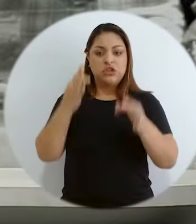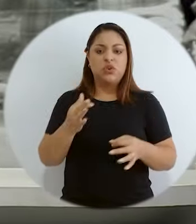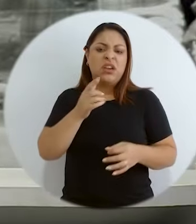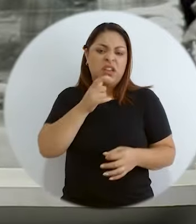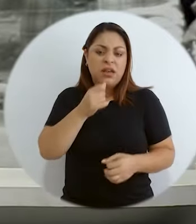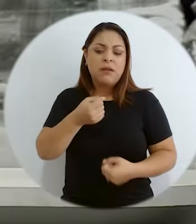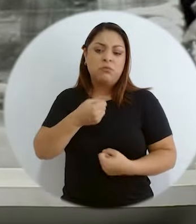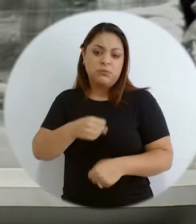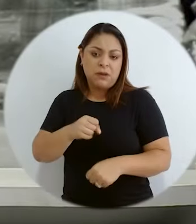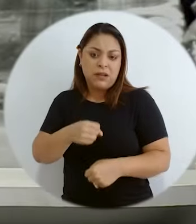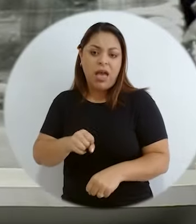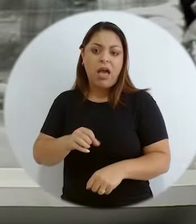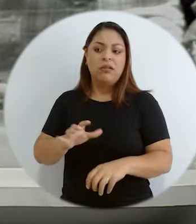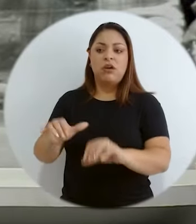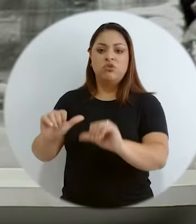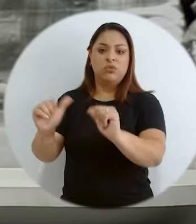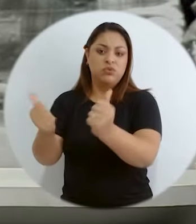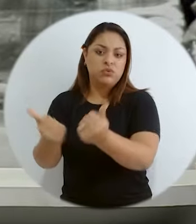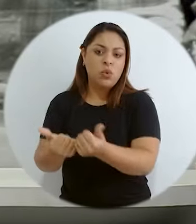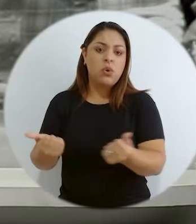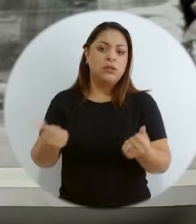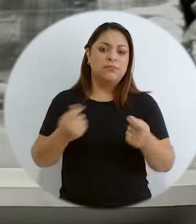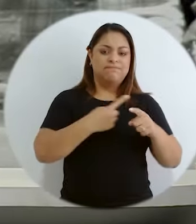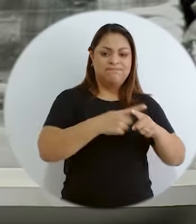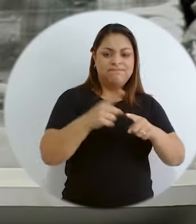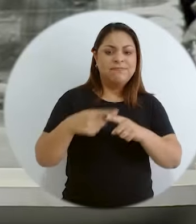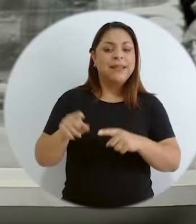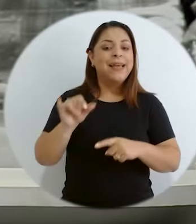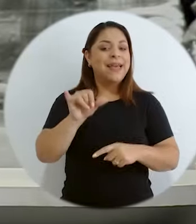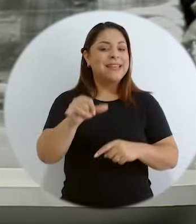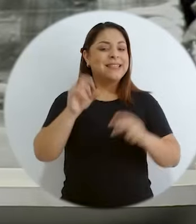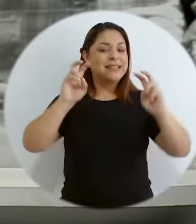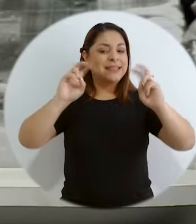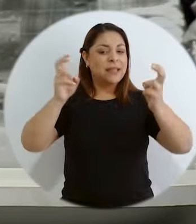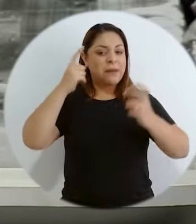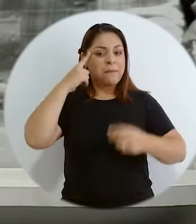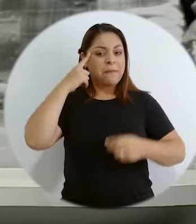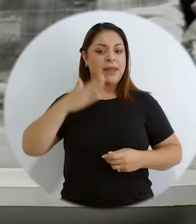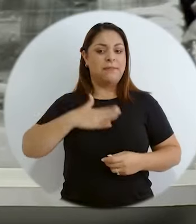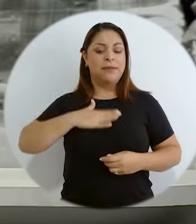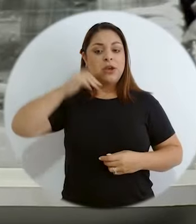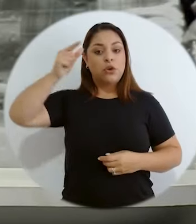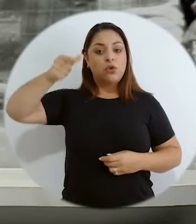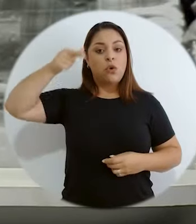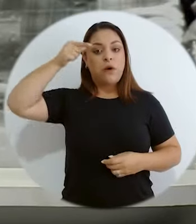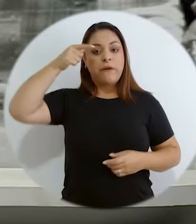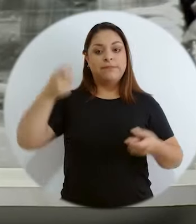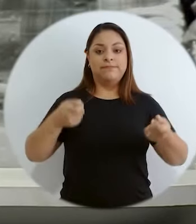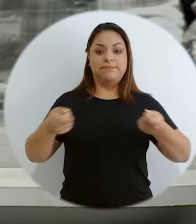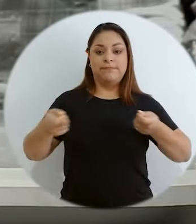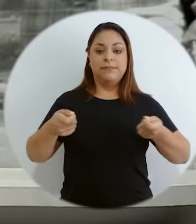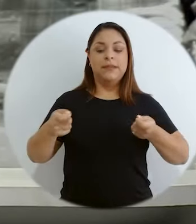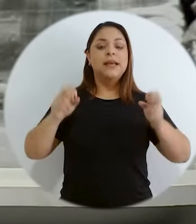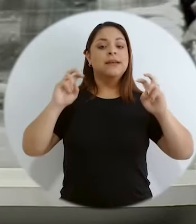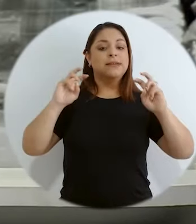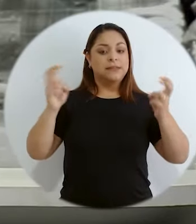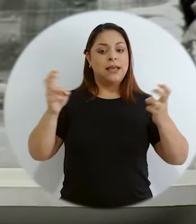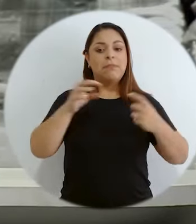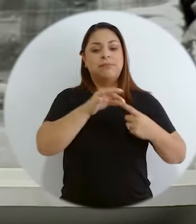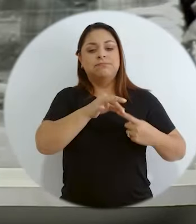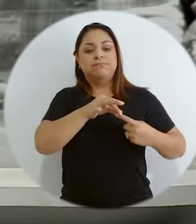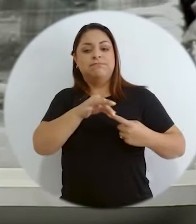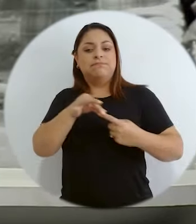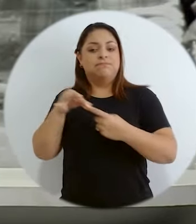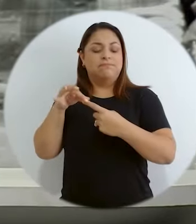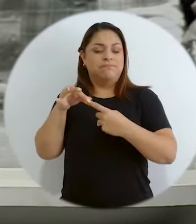que viven en las zonas costeras, entonces yo creo que el tema de gobernabilidad era uno de los temas prioritarios que deberíamos estar